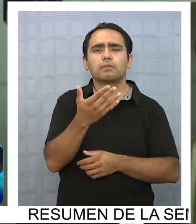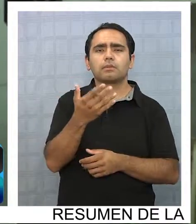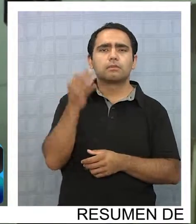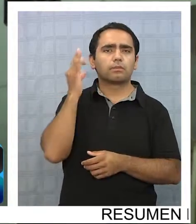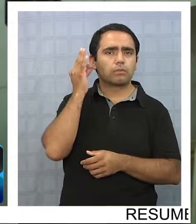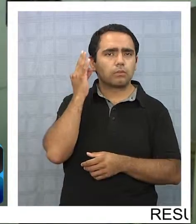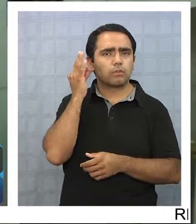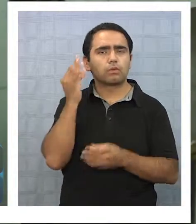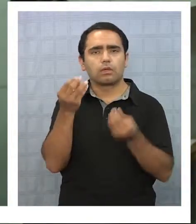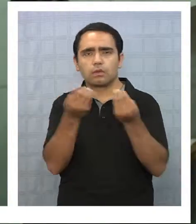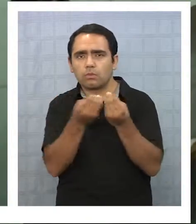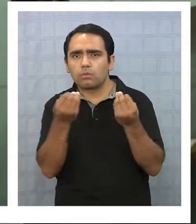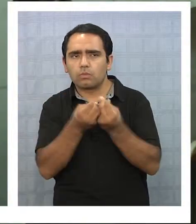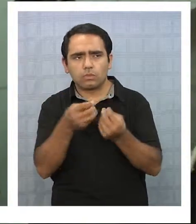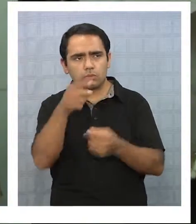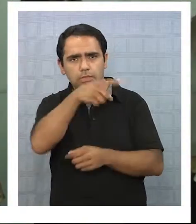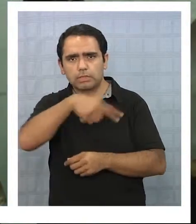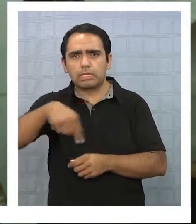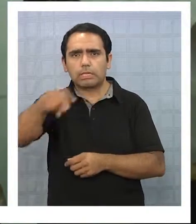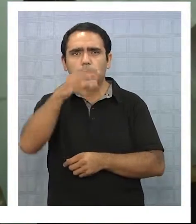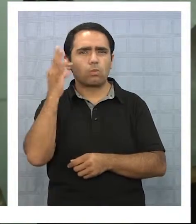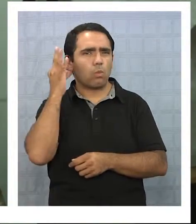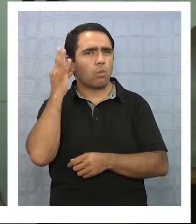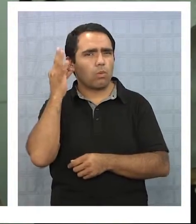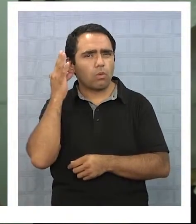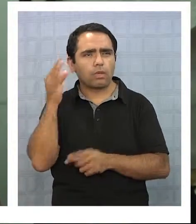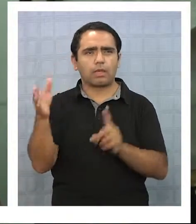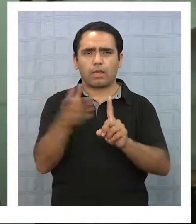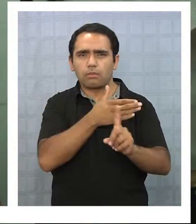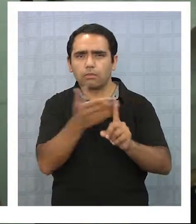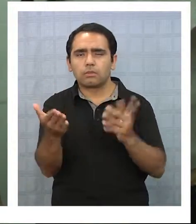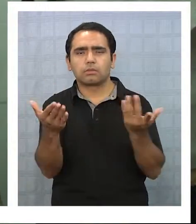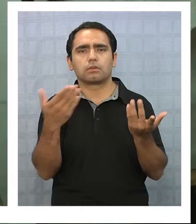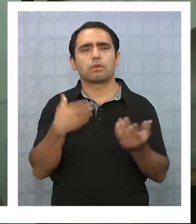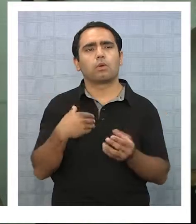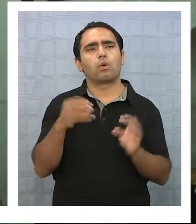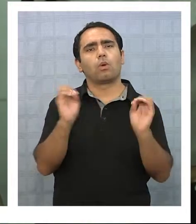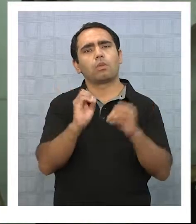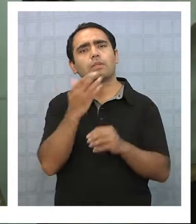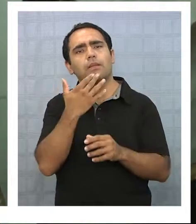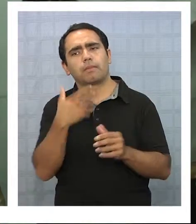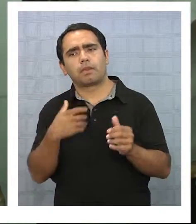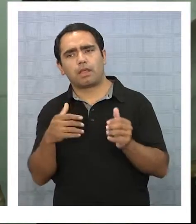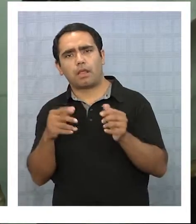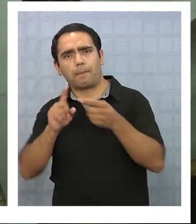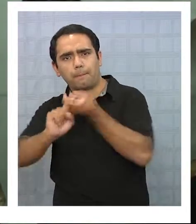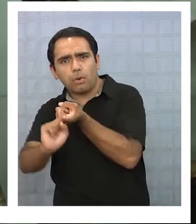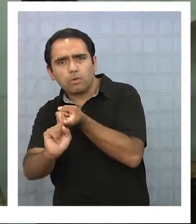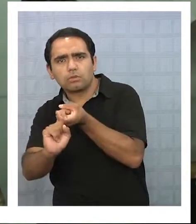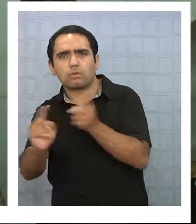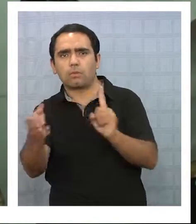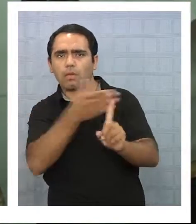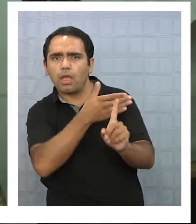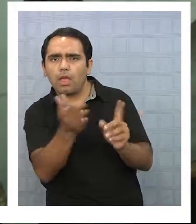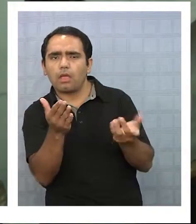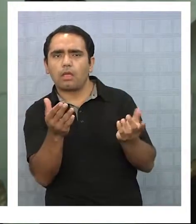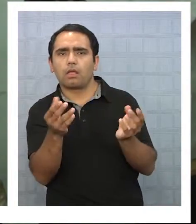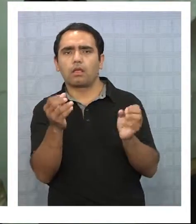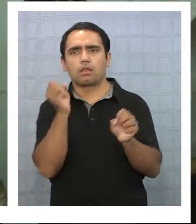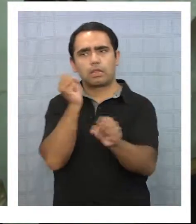Que mujeres hoy en día sean maltratadas, no tanto por sus parejas, o su esposo, o sus cónyuges, sino que